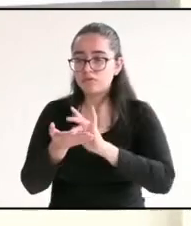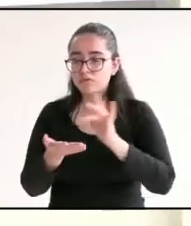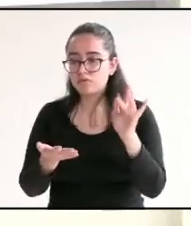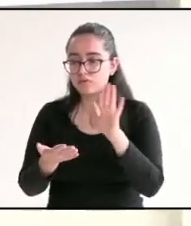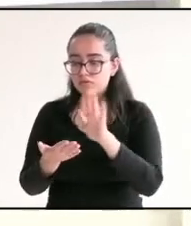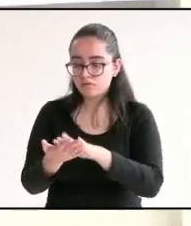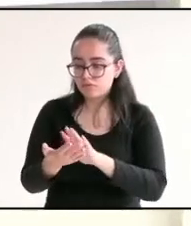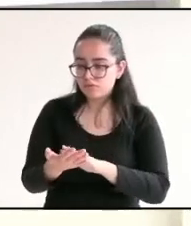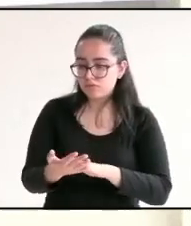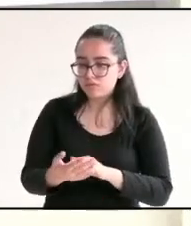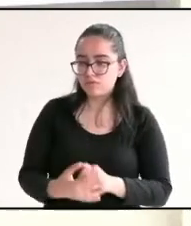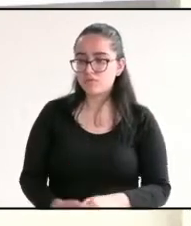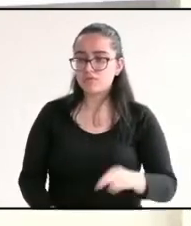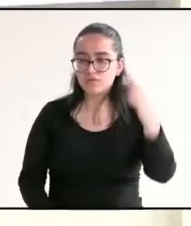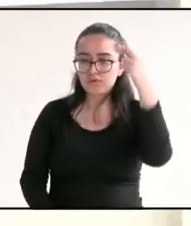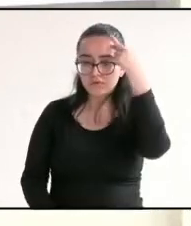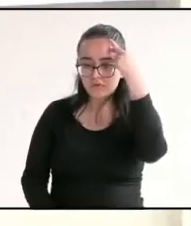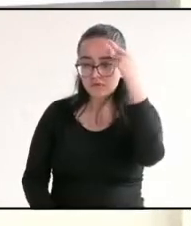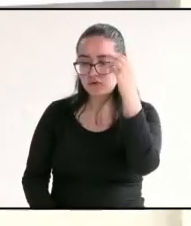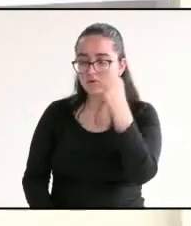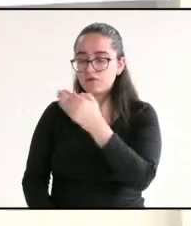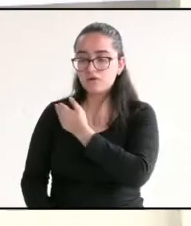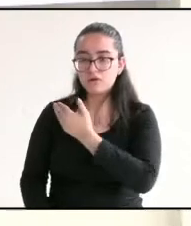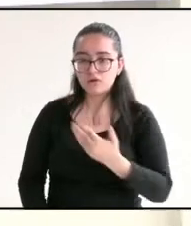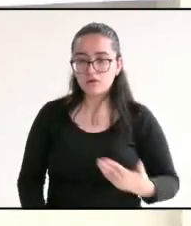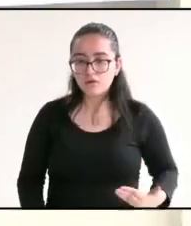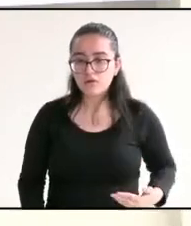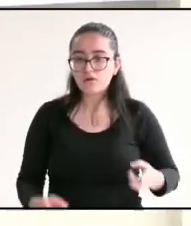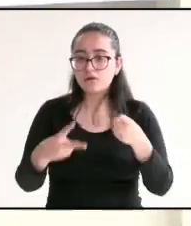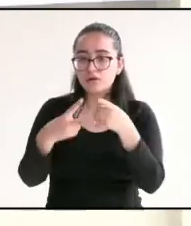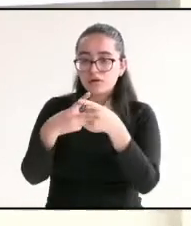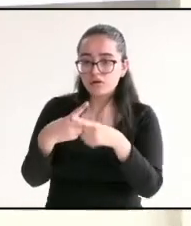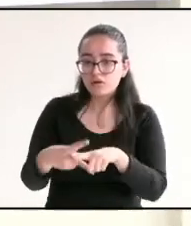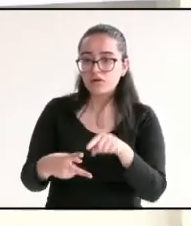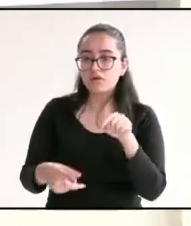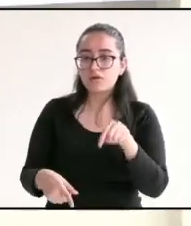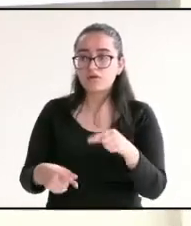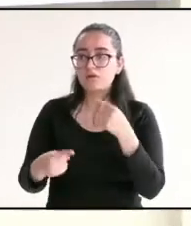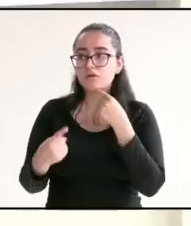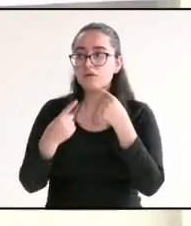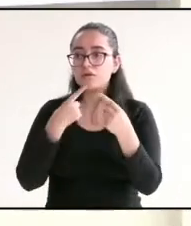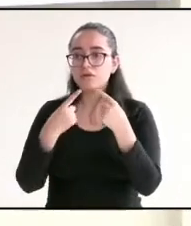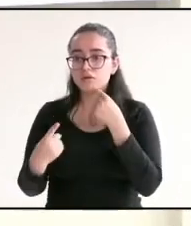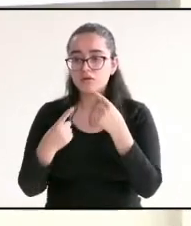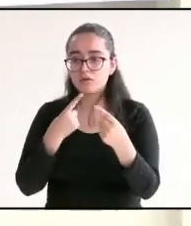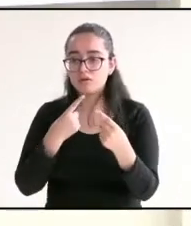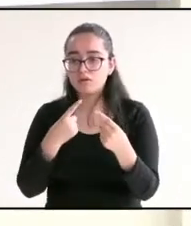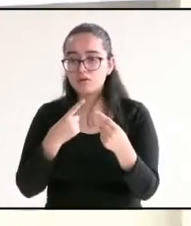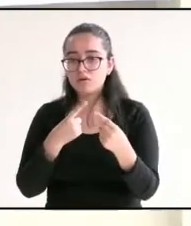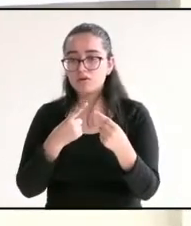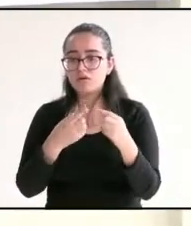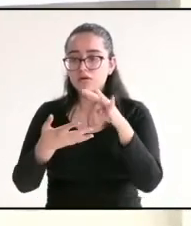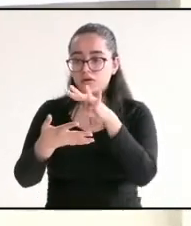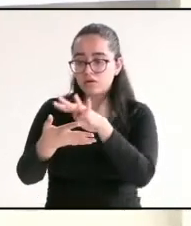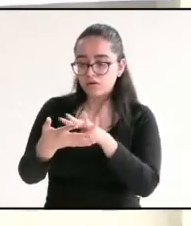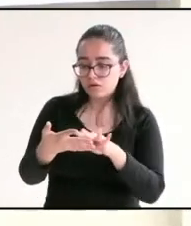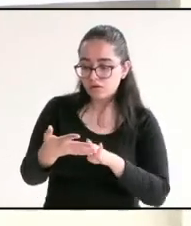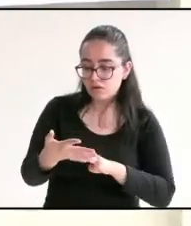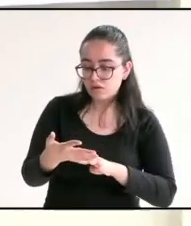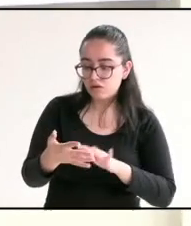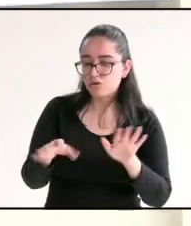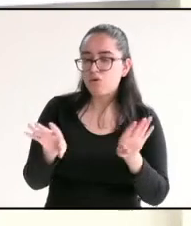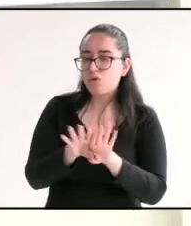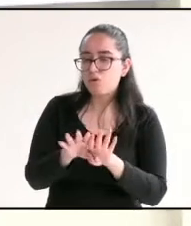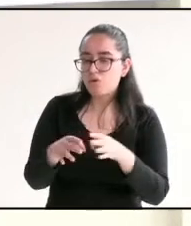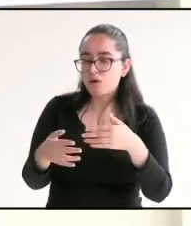Gracias. Les recuerdo a los candidatos que al inicio de este debate leímos la metodología que se